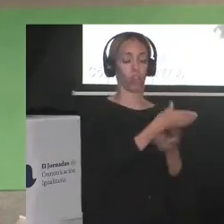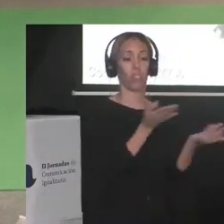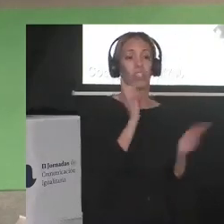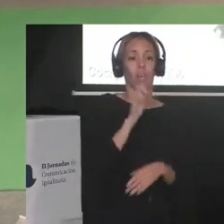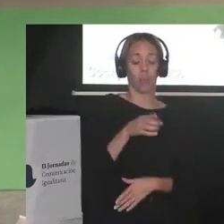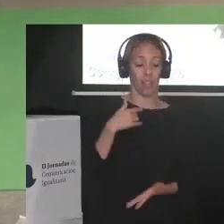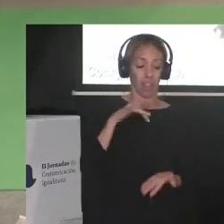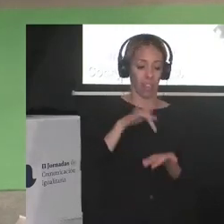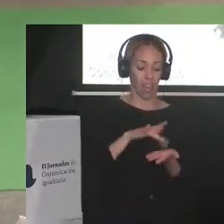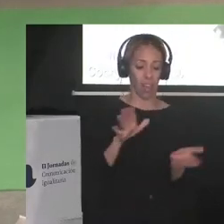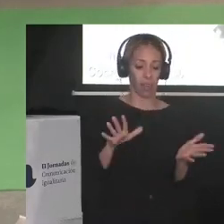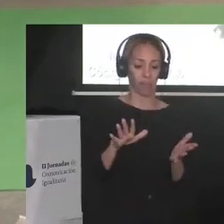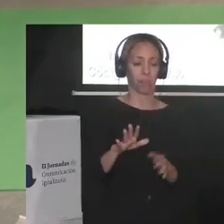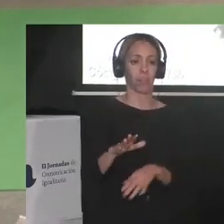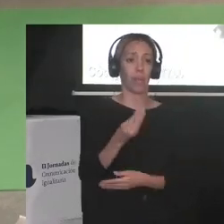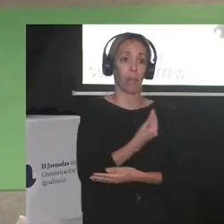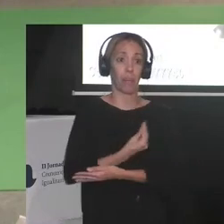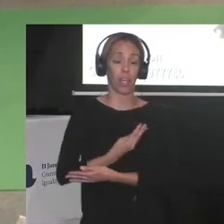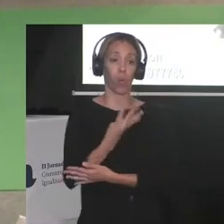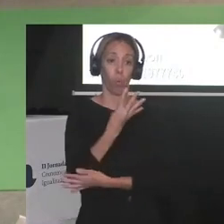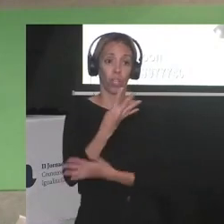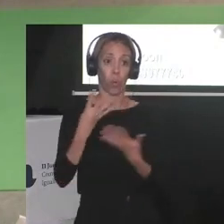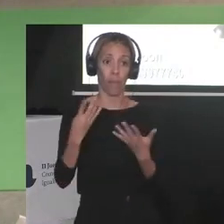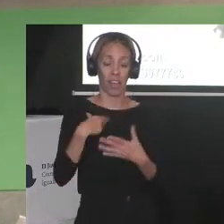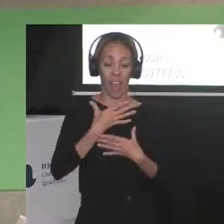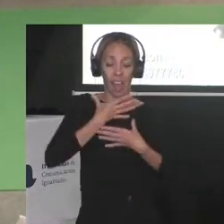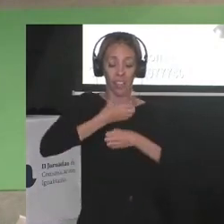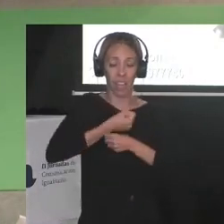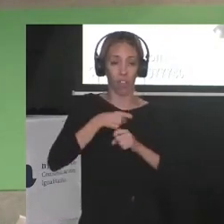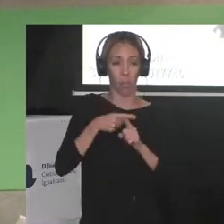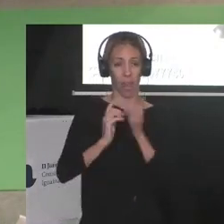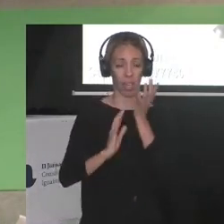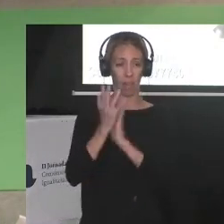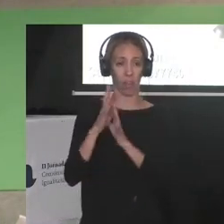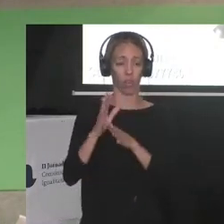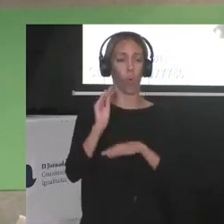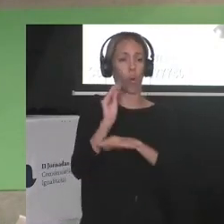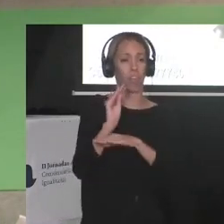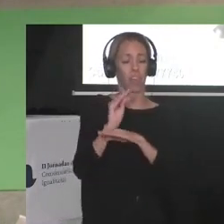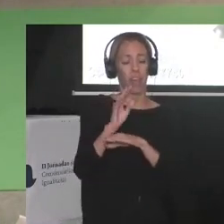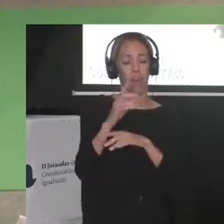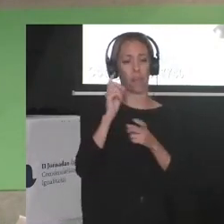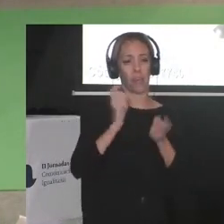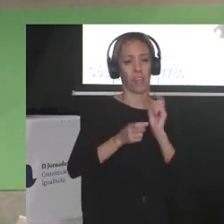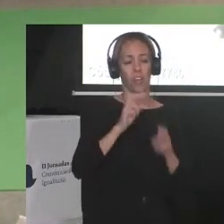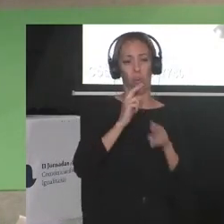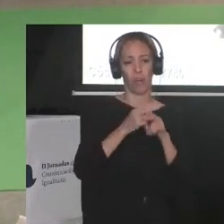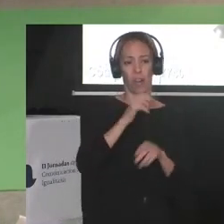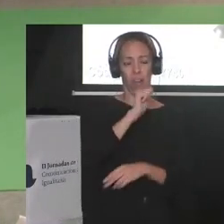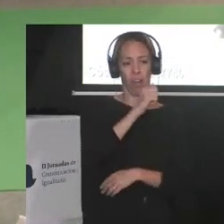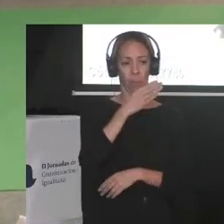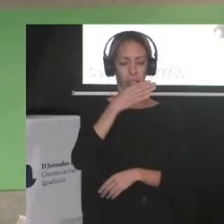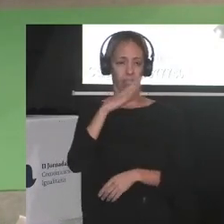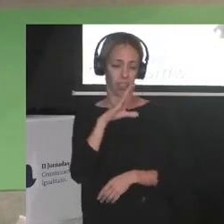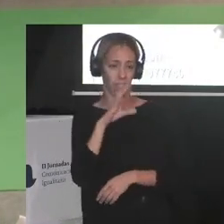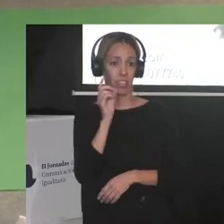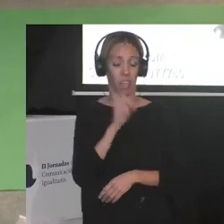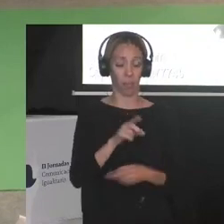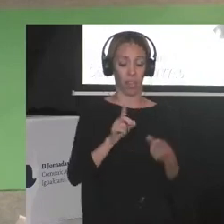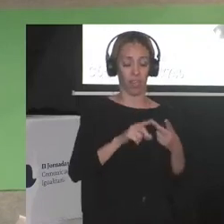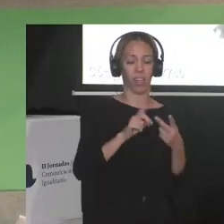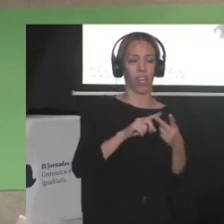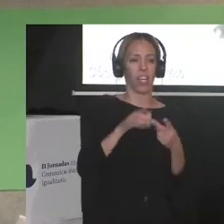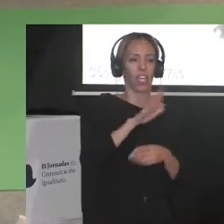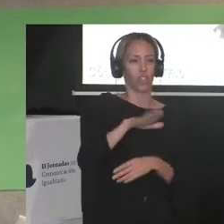aparecieron los 49 bebés asfixiados y quemados de la guardería mexicana ABC los cientos de niños robados por las